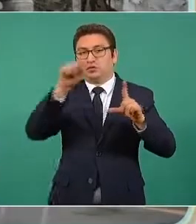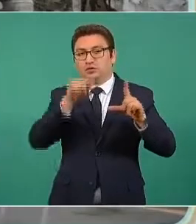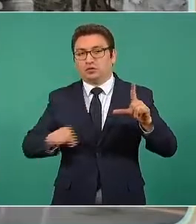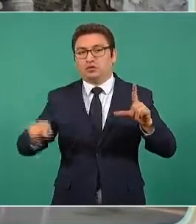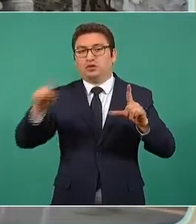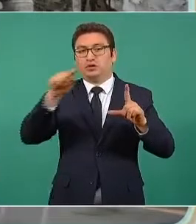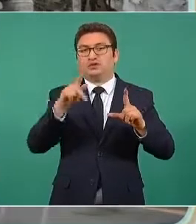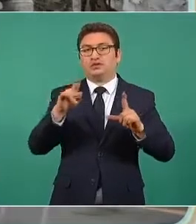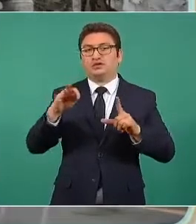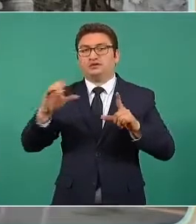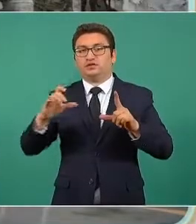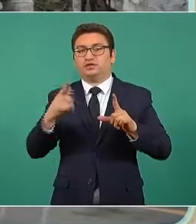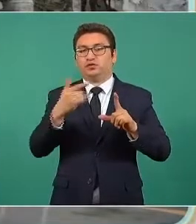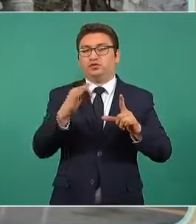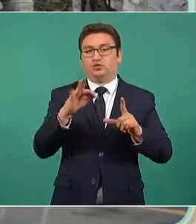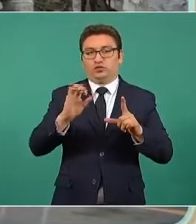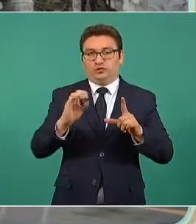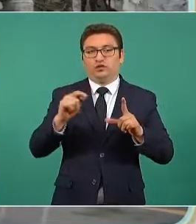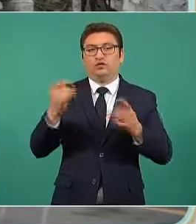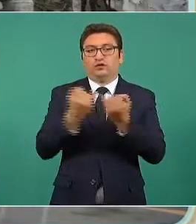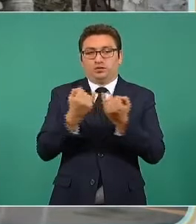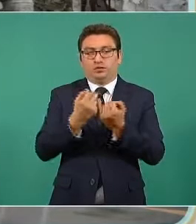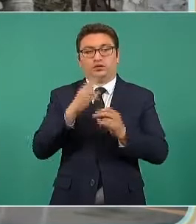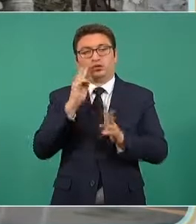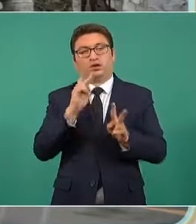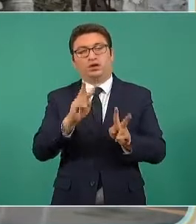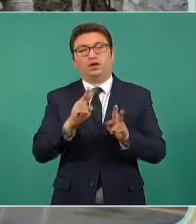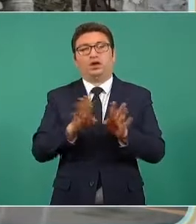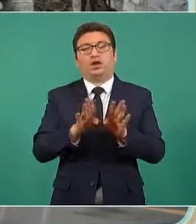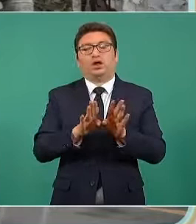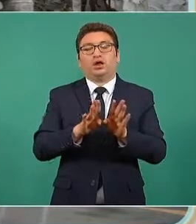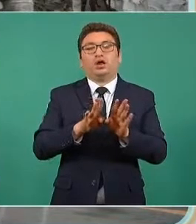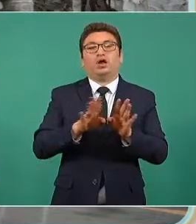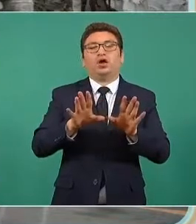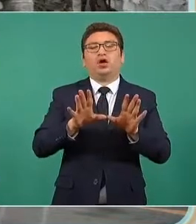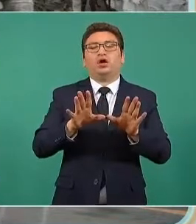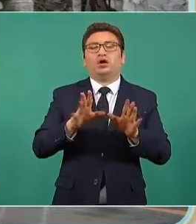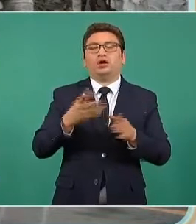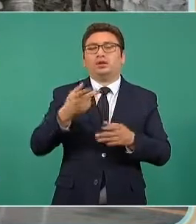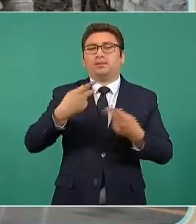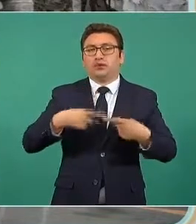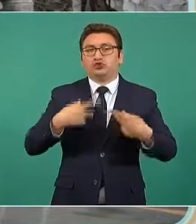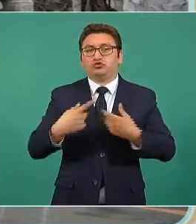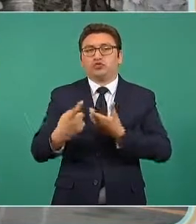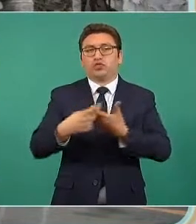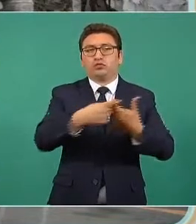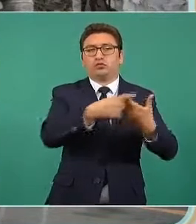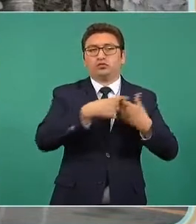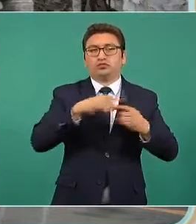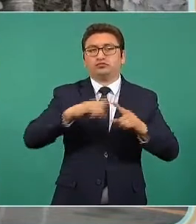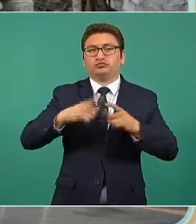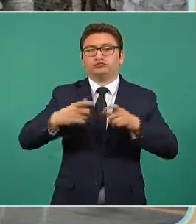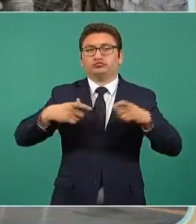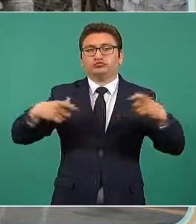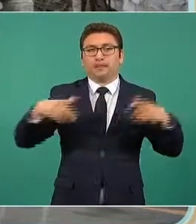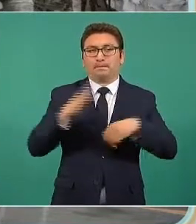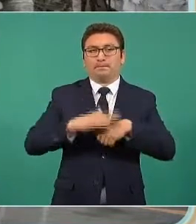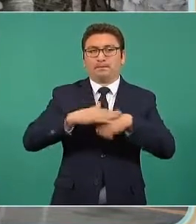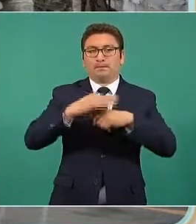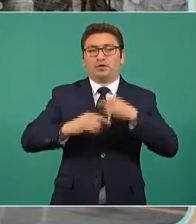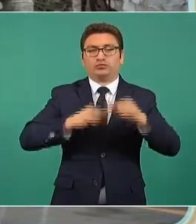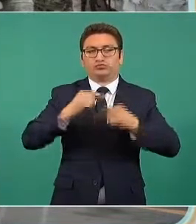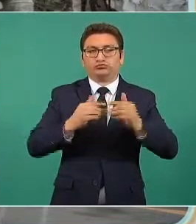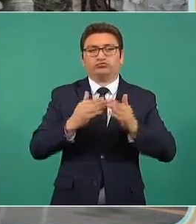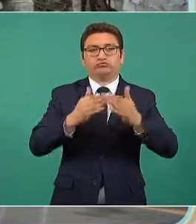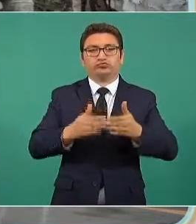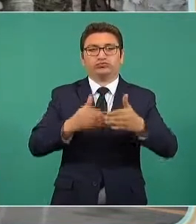del Golfo, desde luego, y como se puede ver, también se han ido incrementando el número de elementos en cada uno de los puertos y lo que